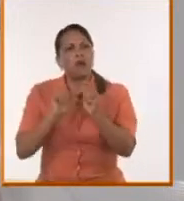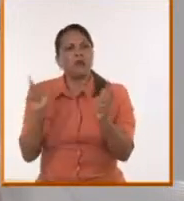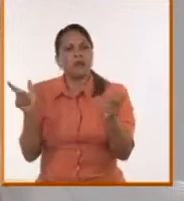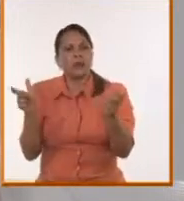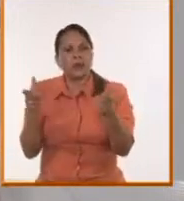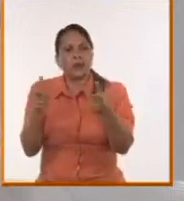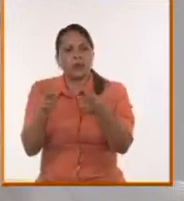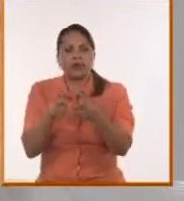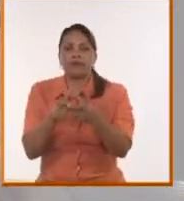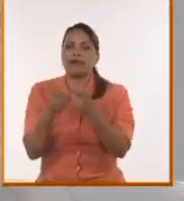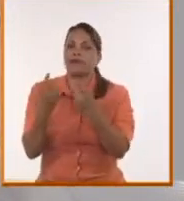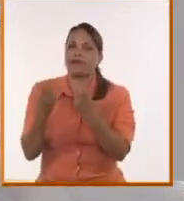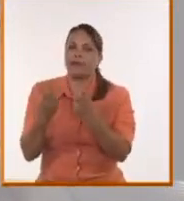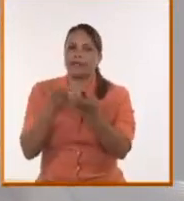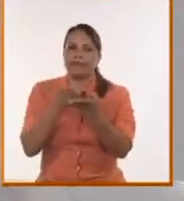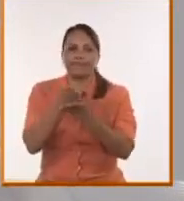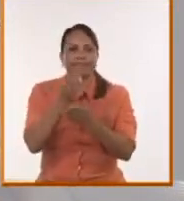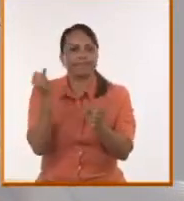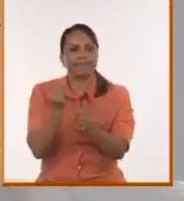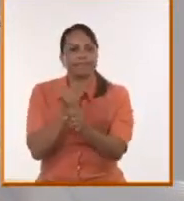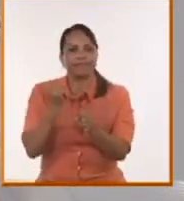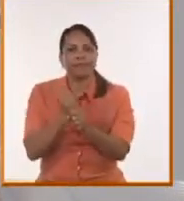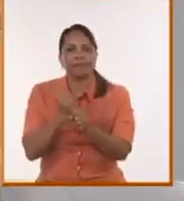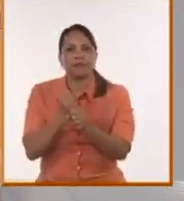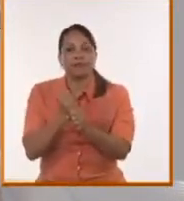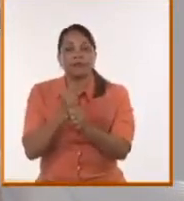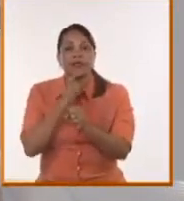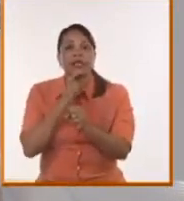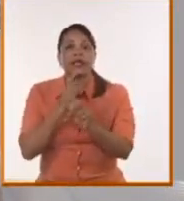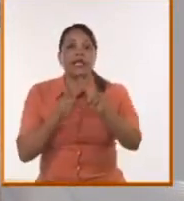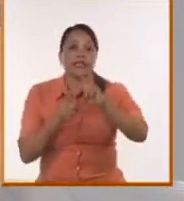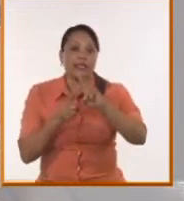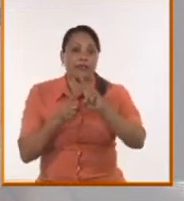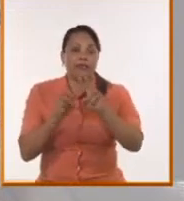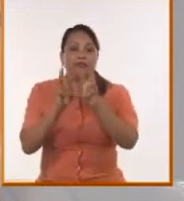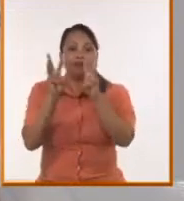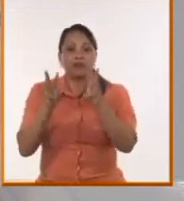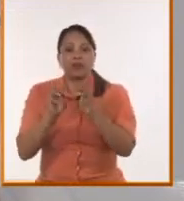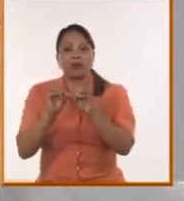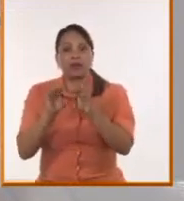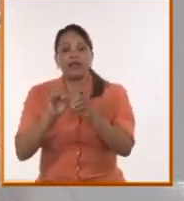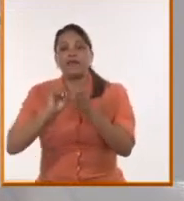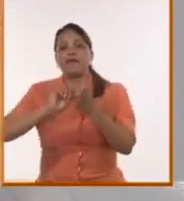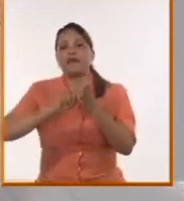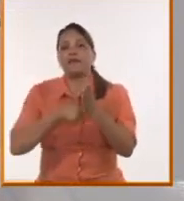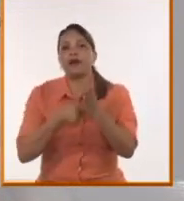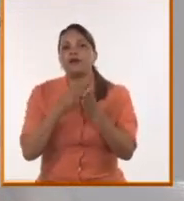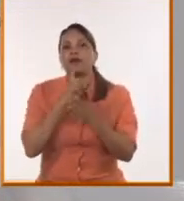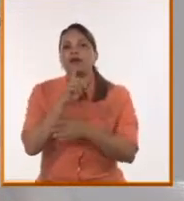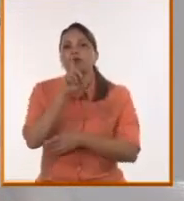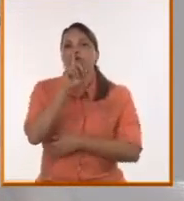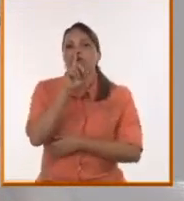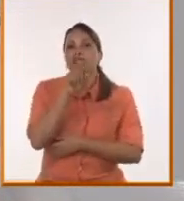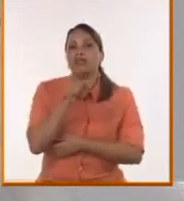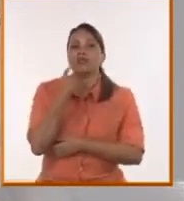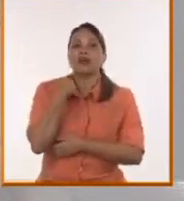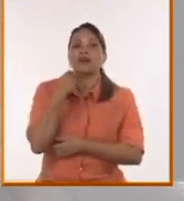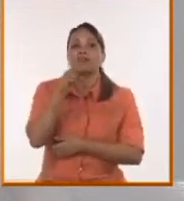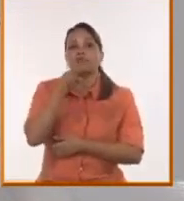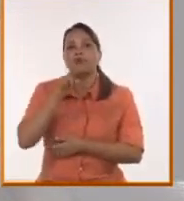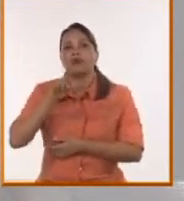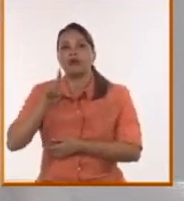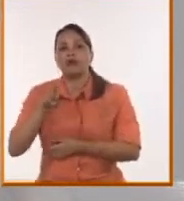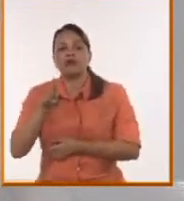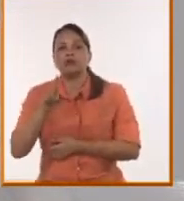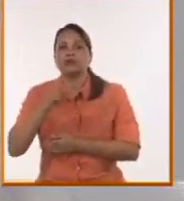reto es bastante largo. Los medios de comunicación fueron cómplices de esa guerra, firmaron un pacto de silencio en el año 2011 y lo que